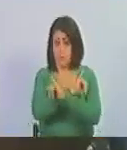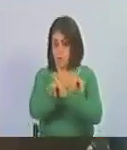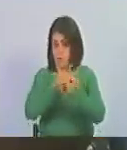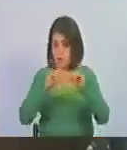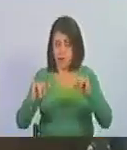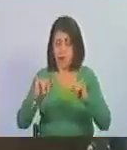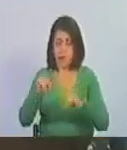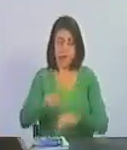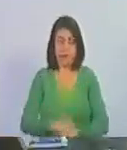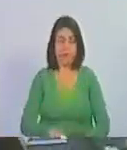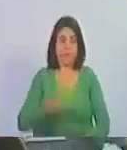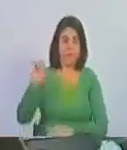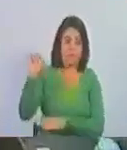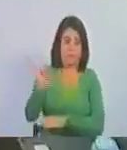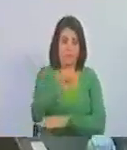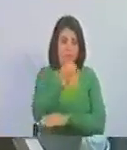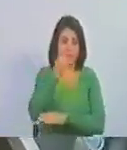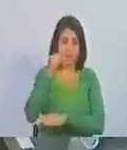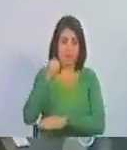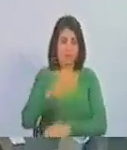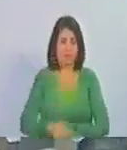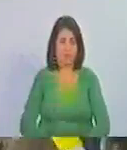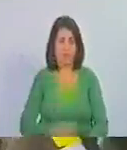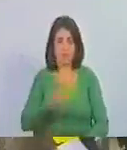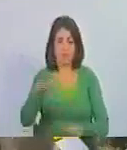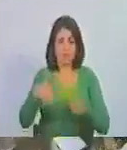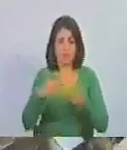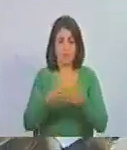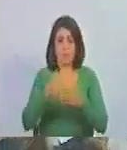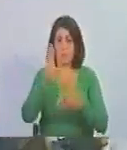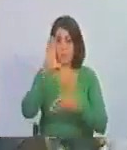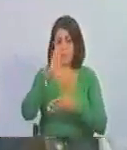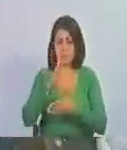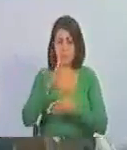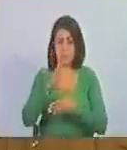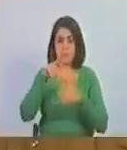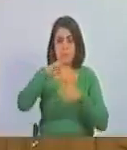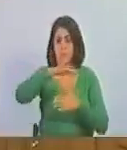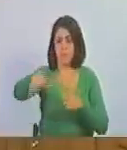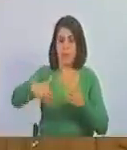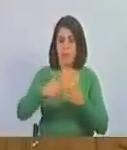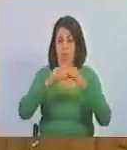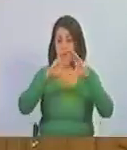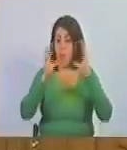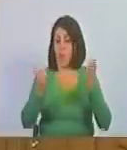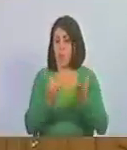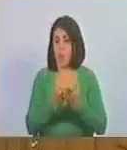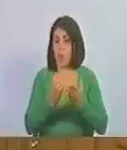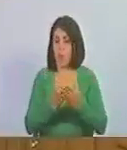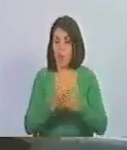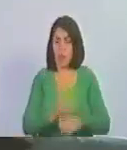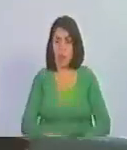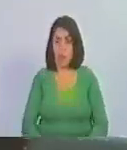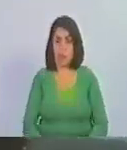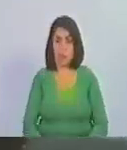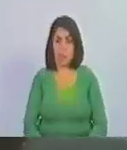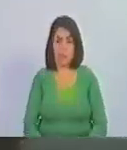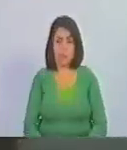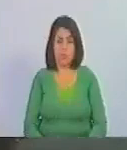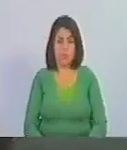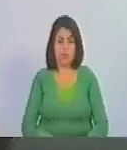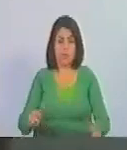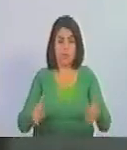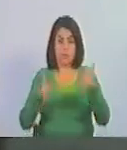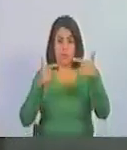derrotar en toda América, en todo el mundo. En el enemigo